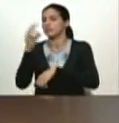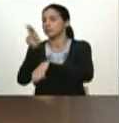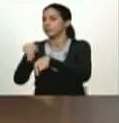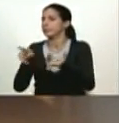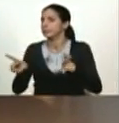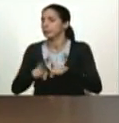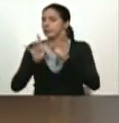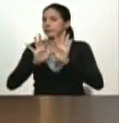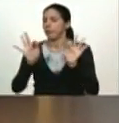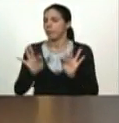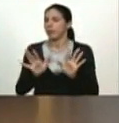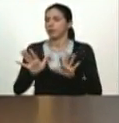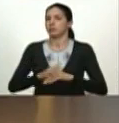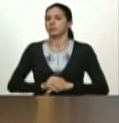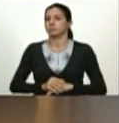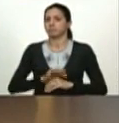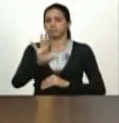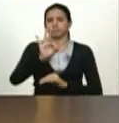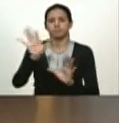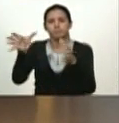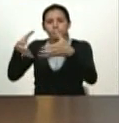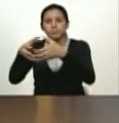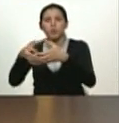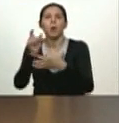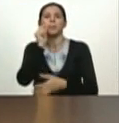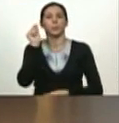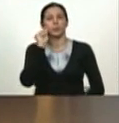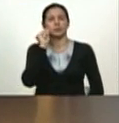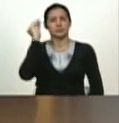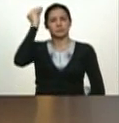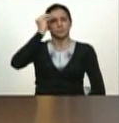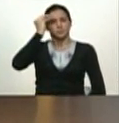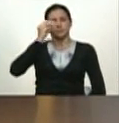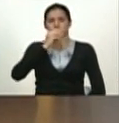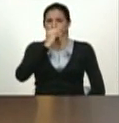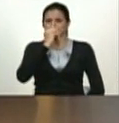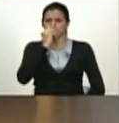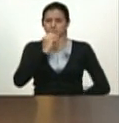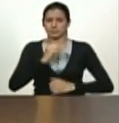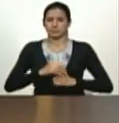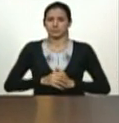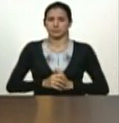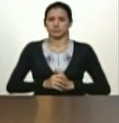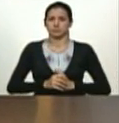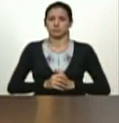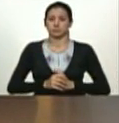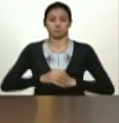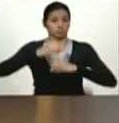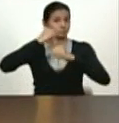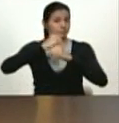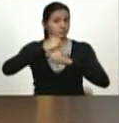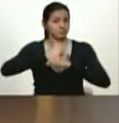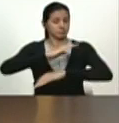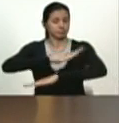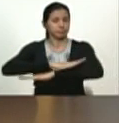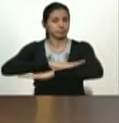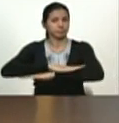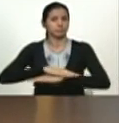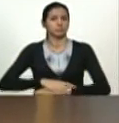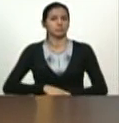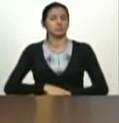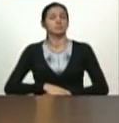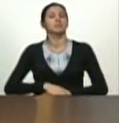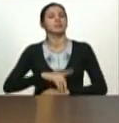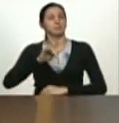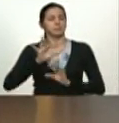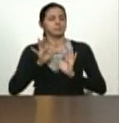Así que hemos conformado un equipo de hombres y mujeres de pensamiento de acción y del pueblo